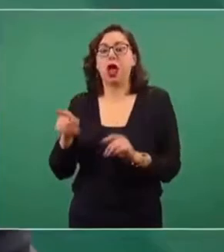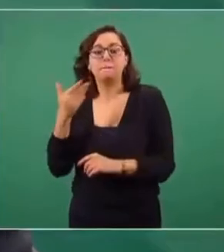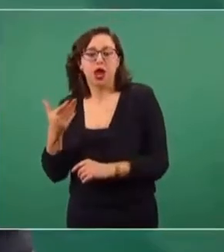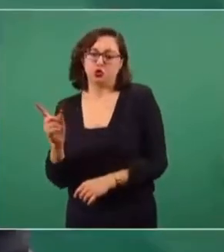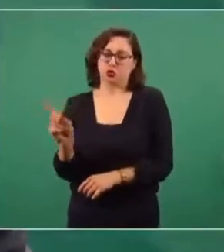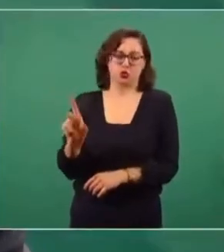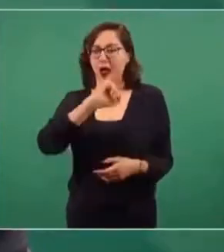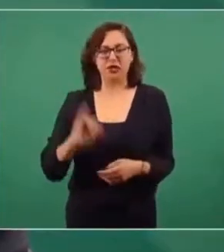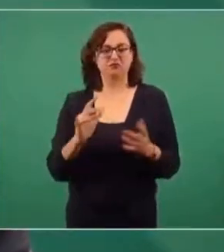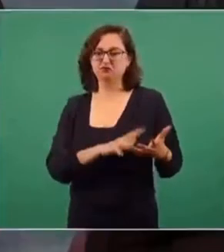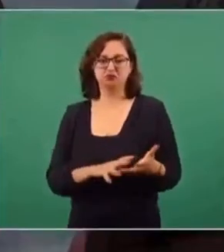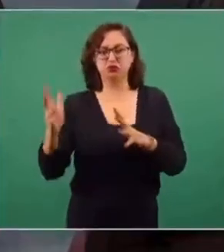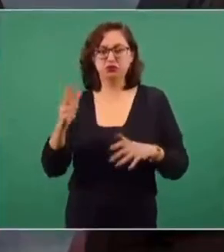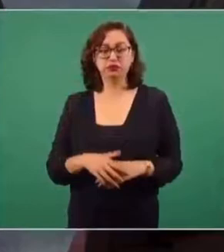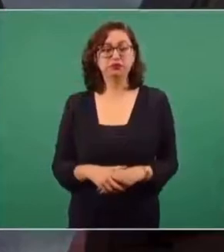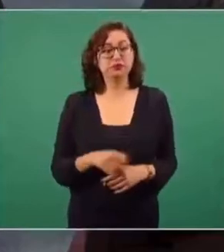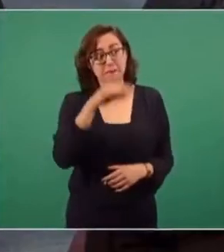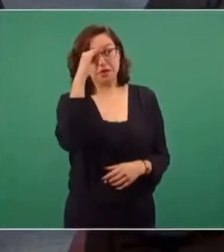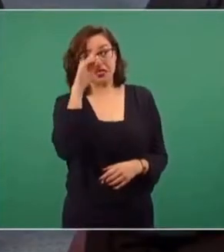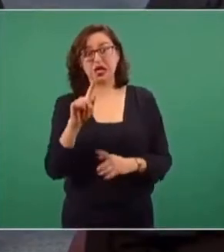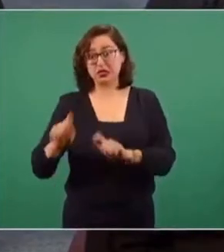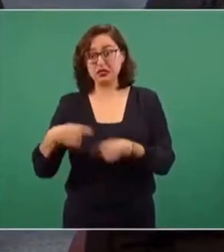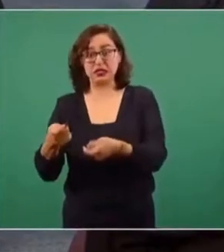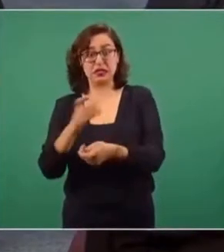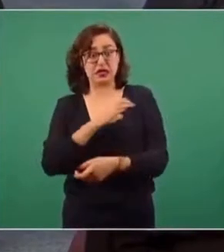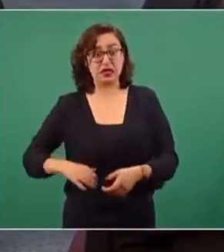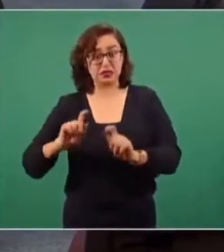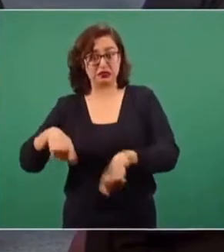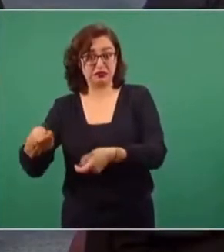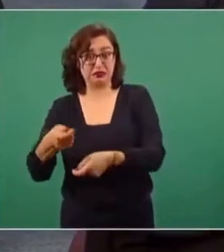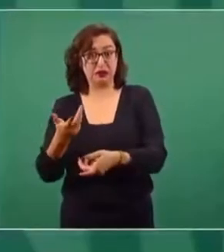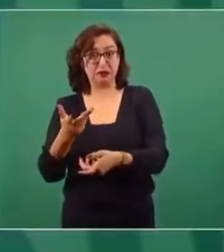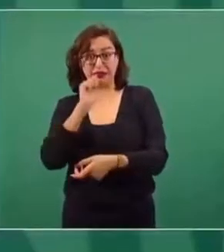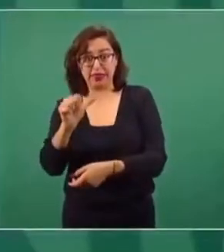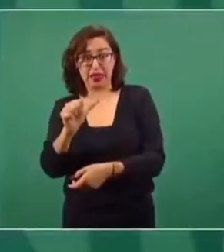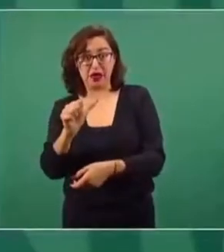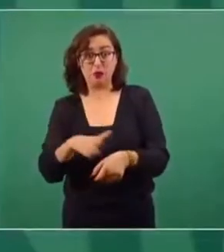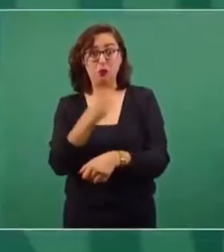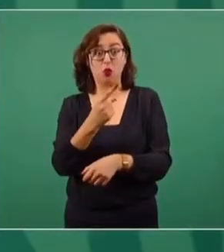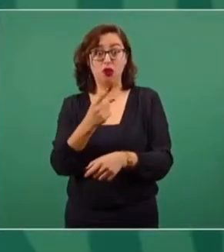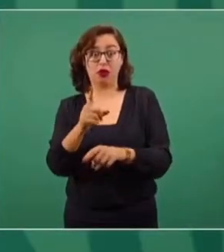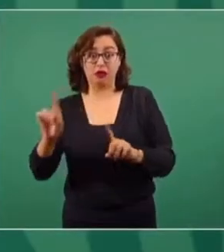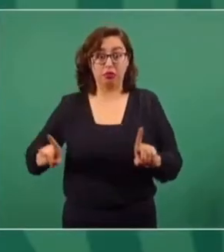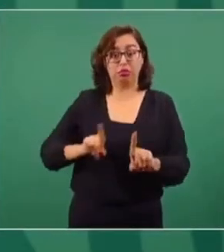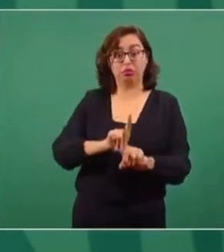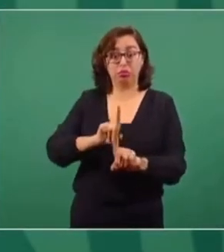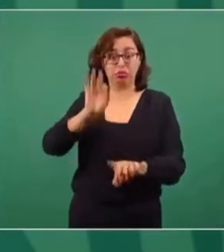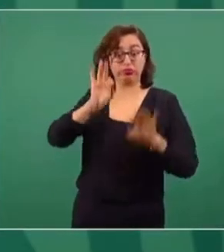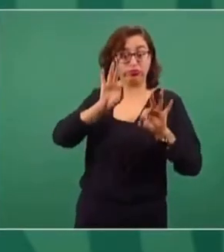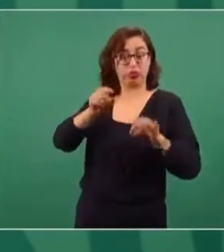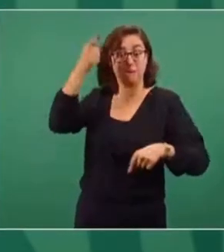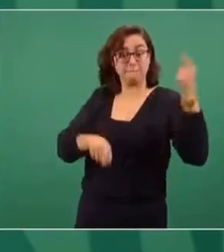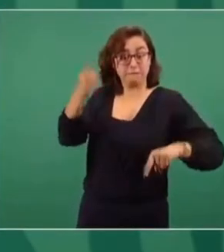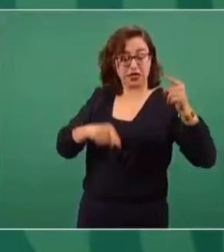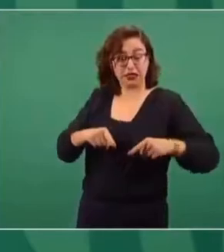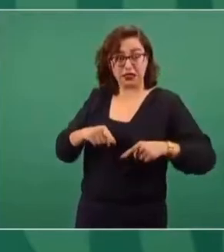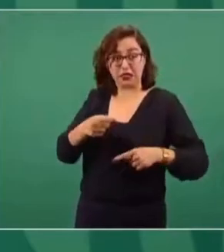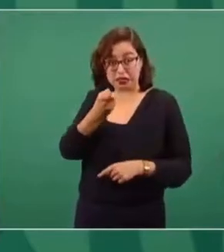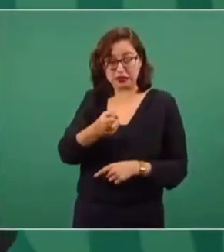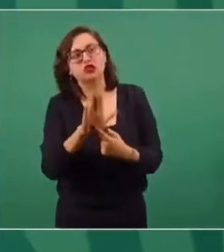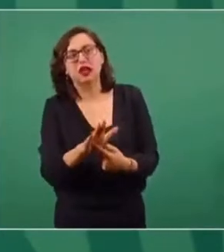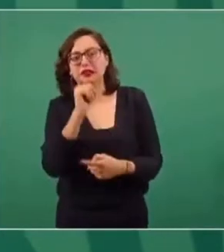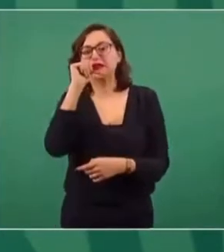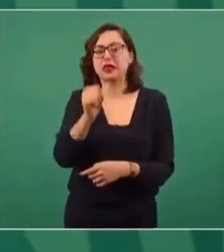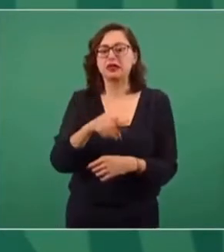de ninguna manera. Considera que si no se le da la candidatura a Félix Salgado sería por consigna. Claro que hay intereses